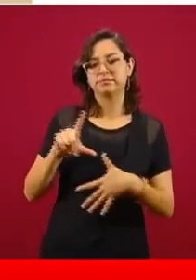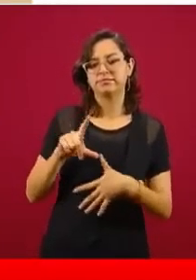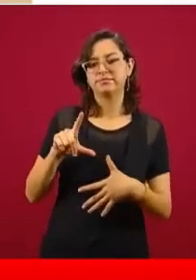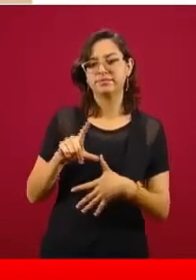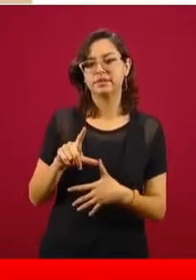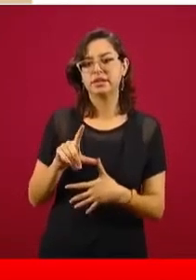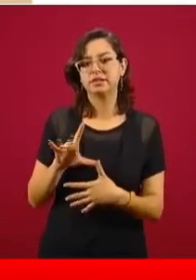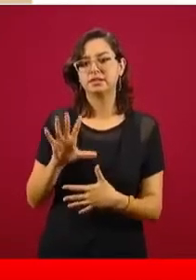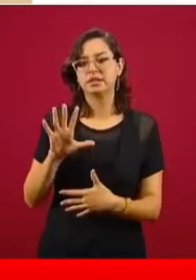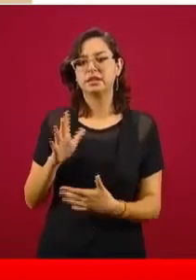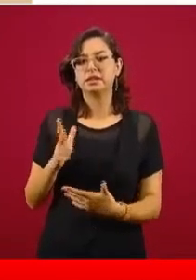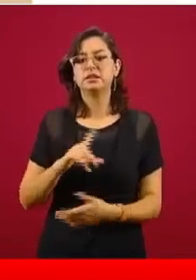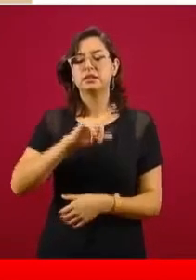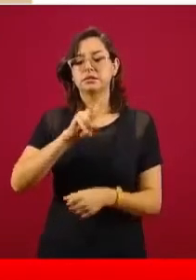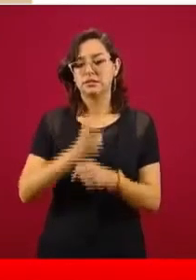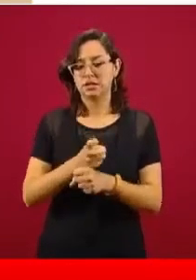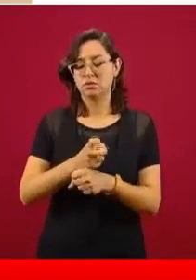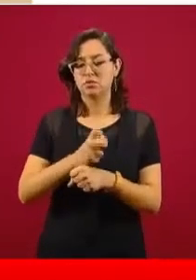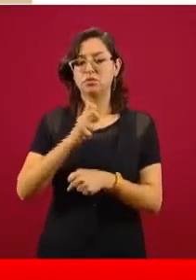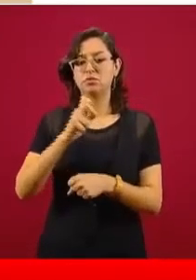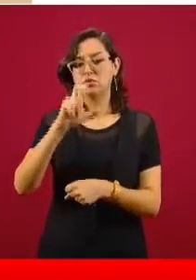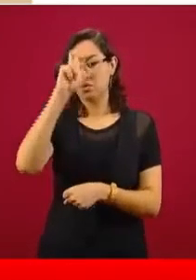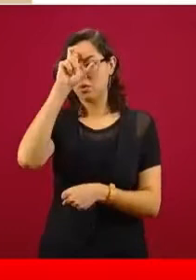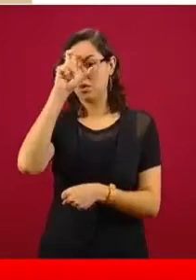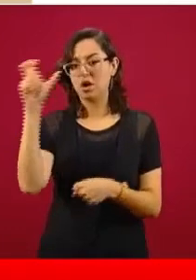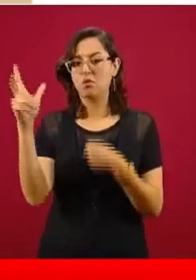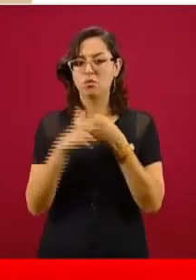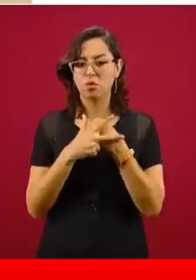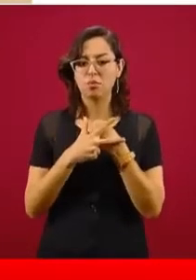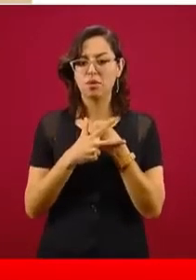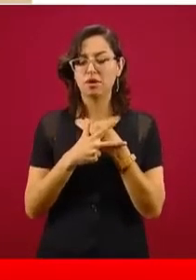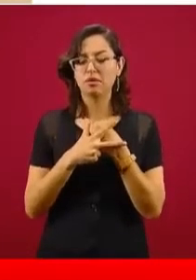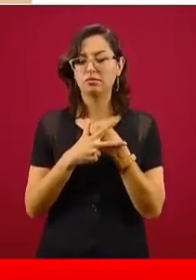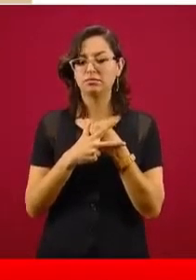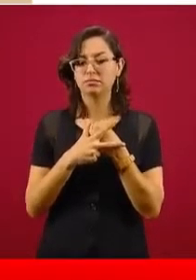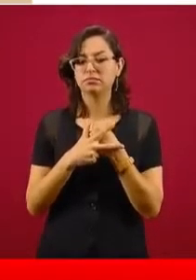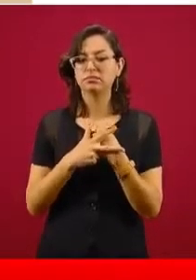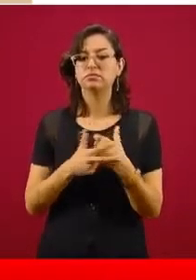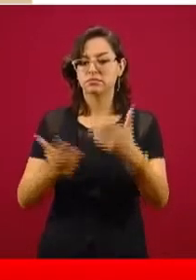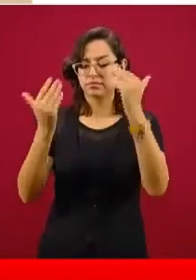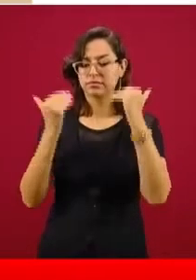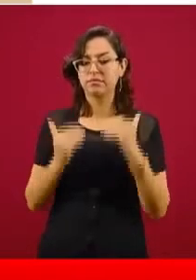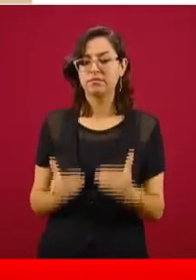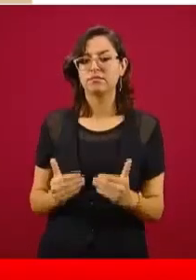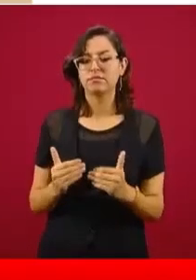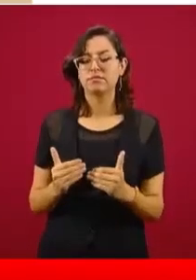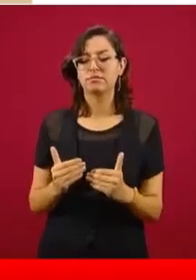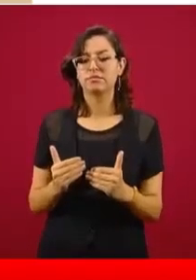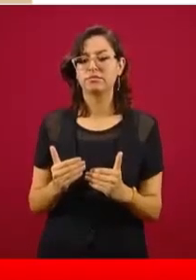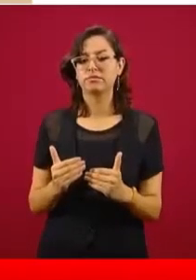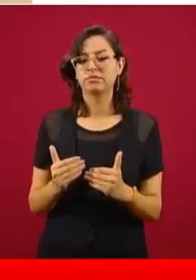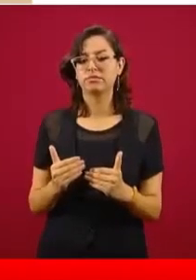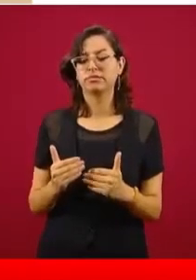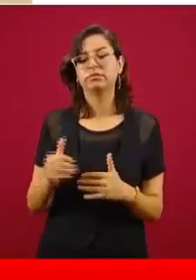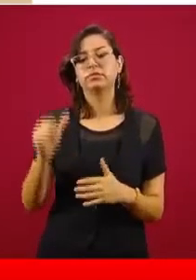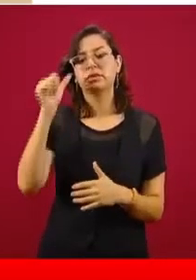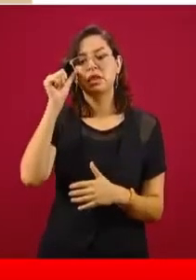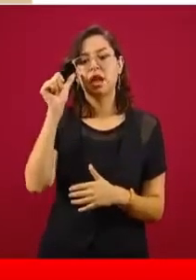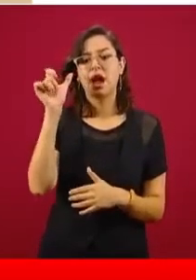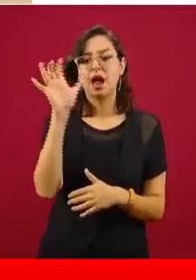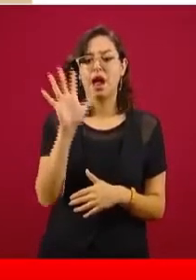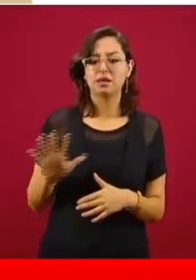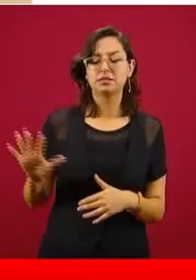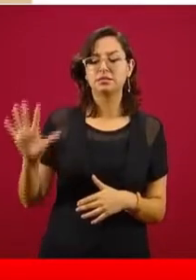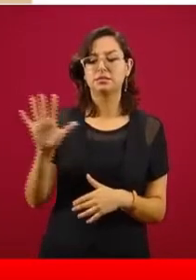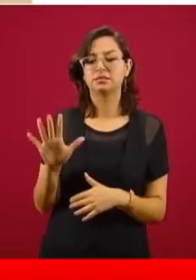En segundo lugar, Europa, tres mil 775 y enseguida del continente o región Asia-Pacífico,